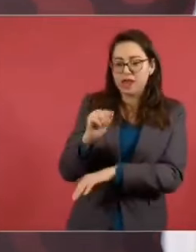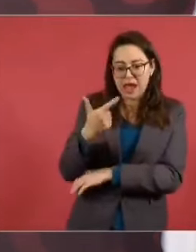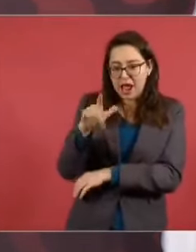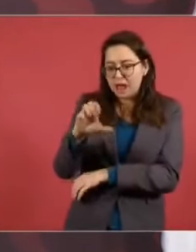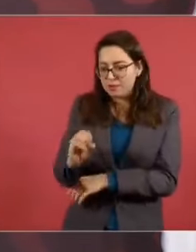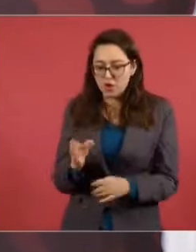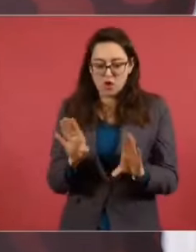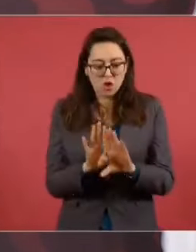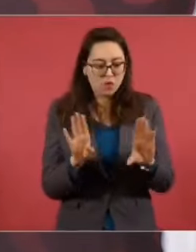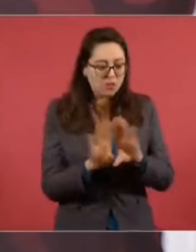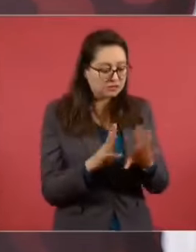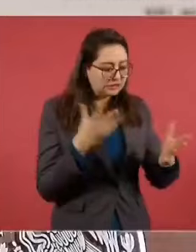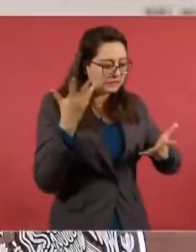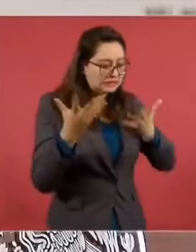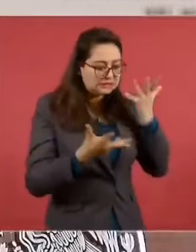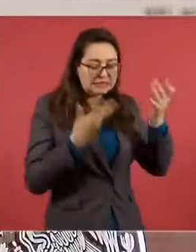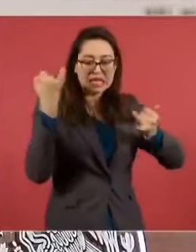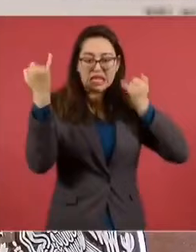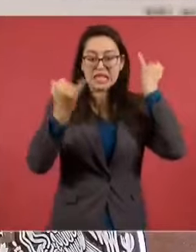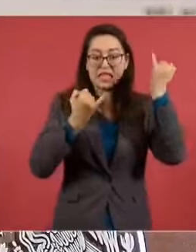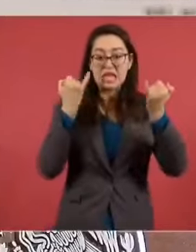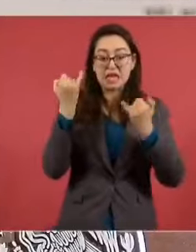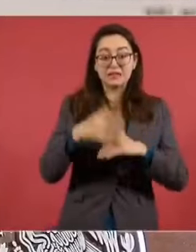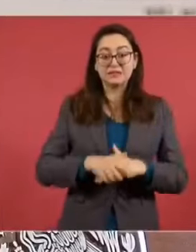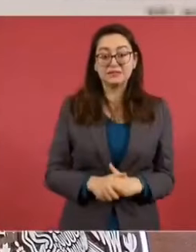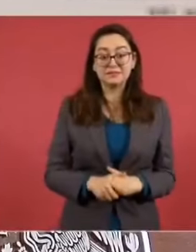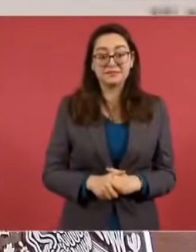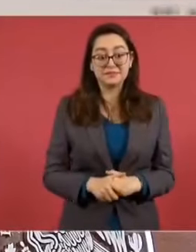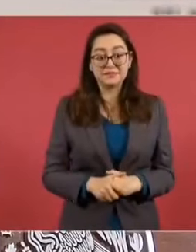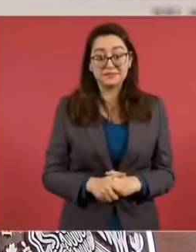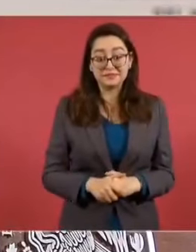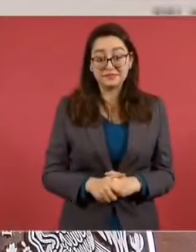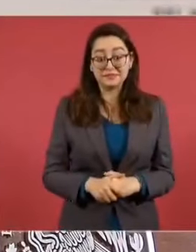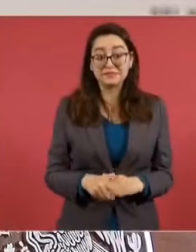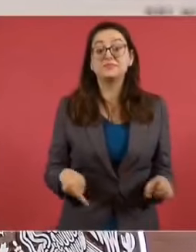ni enfrentaban, y ahí les va la nota.